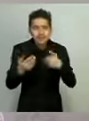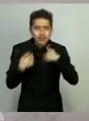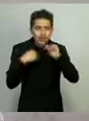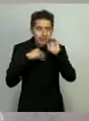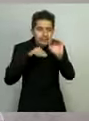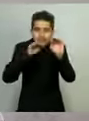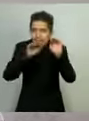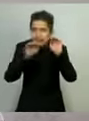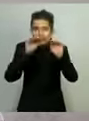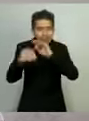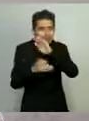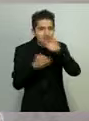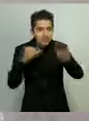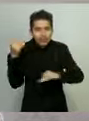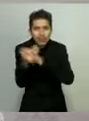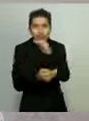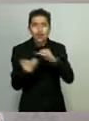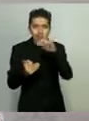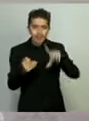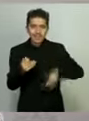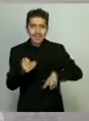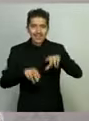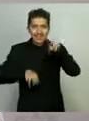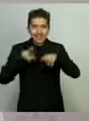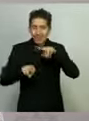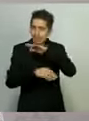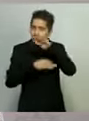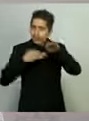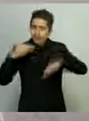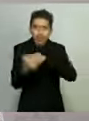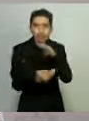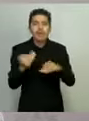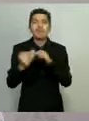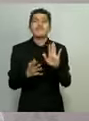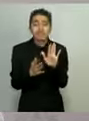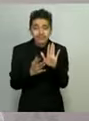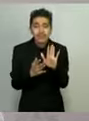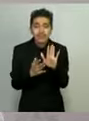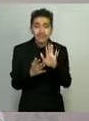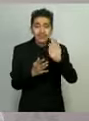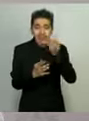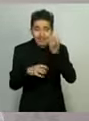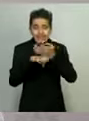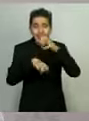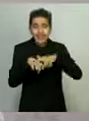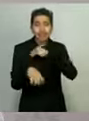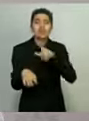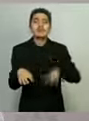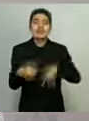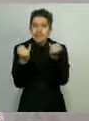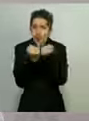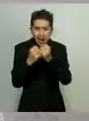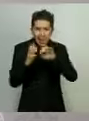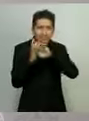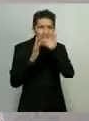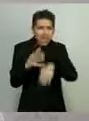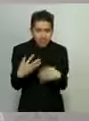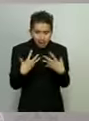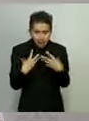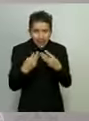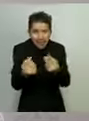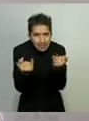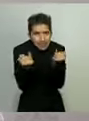a todos los niveles de gobierno para que prediquemos con el ejemplo, porque nos